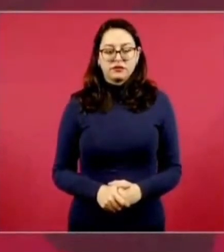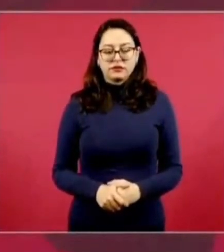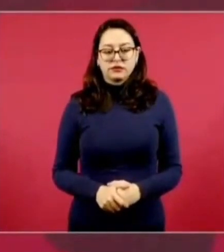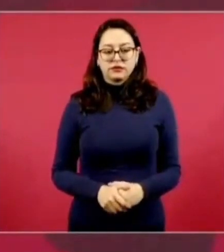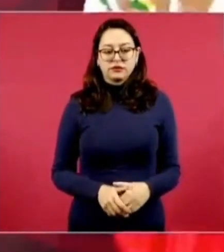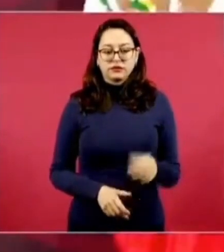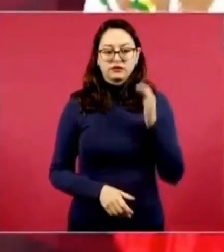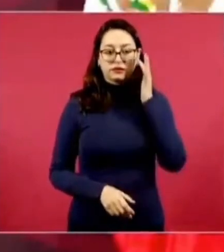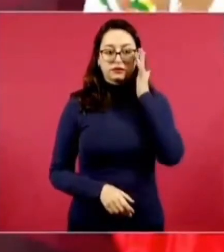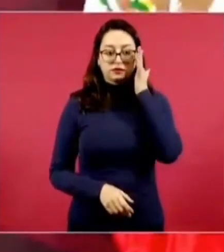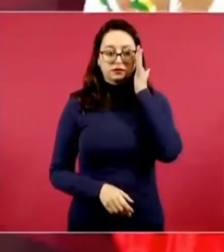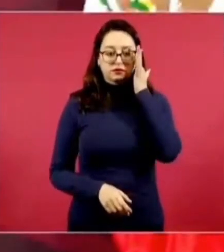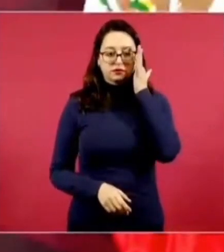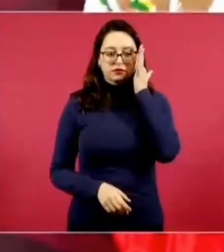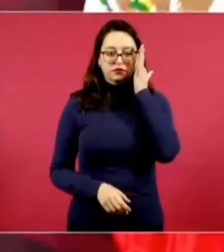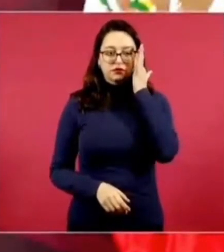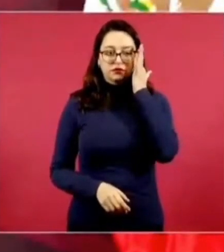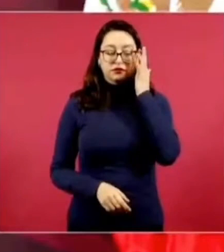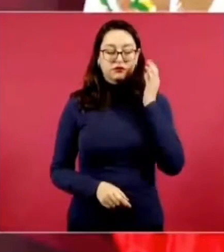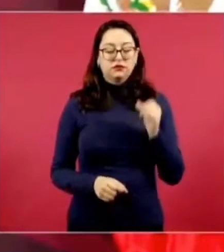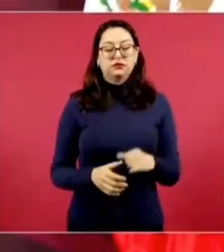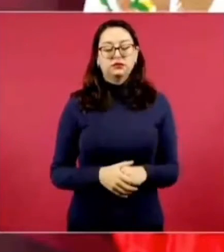para qué estar criticando